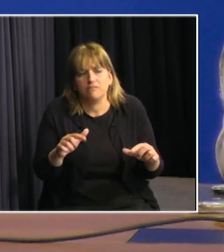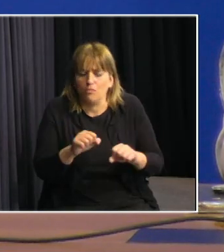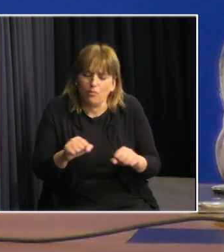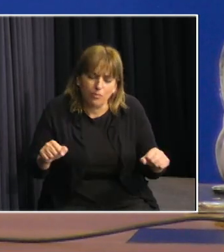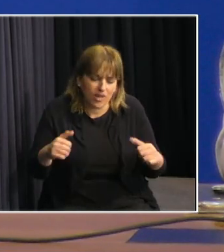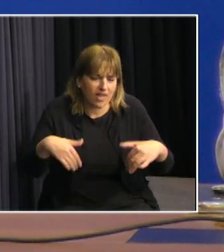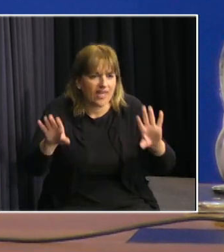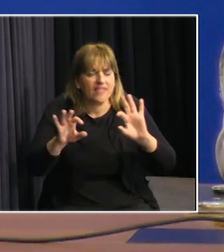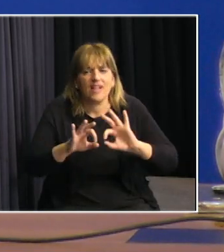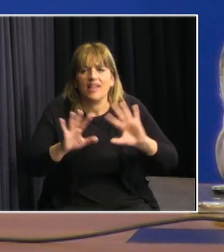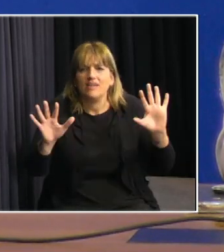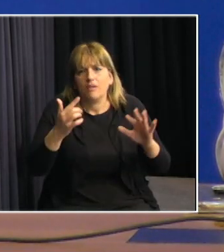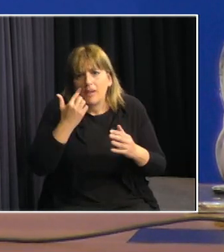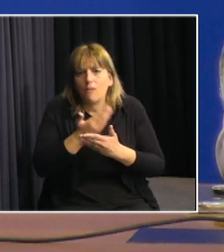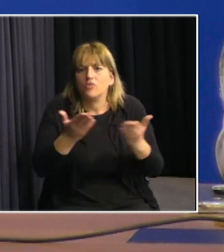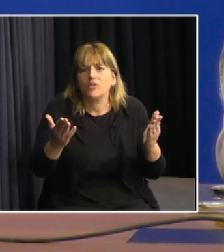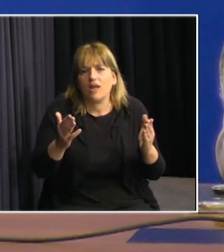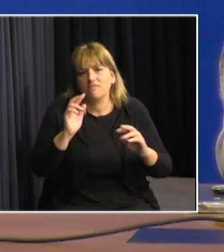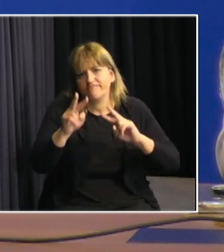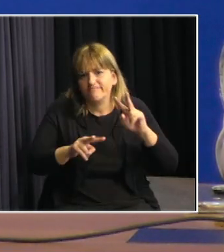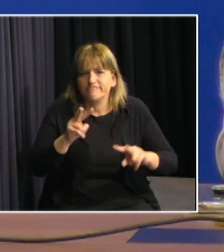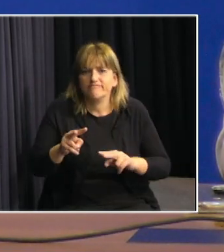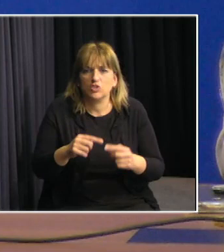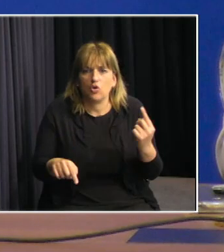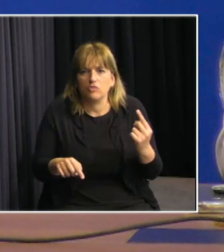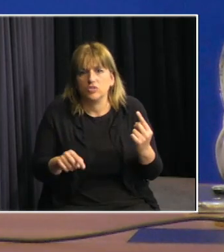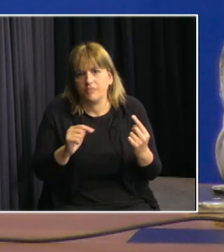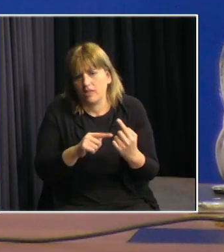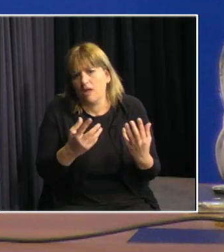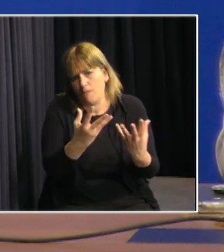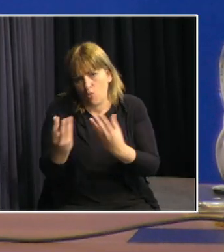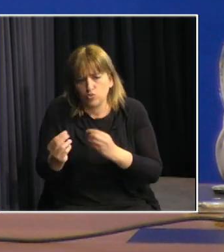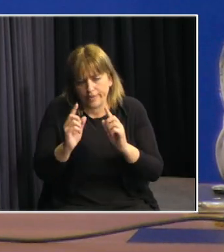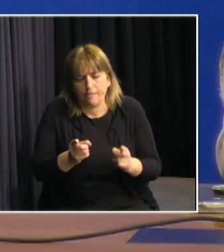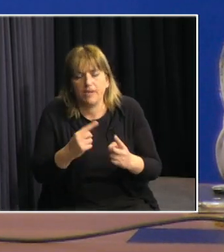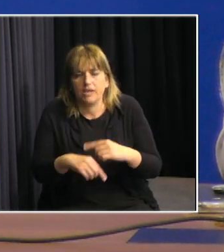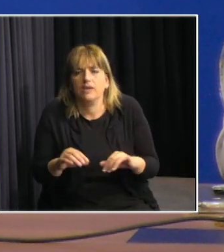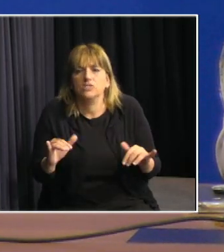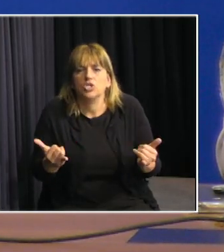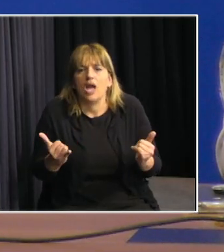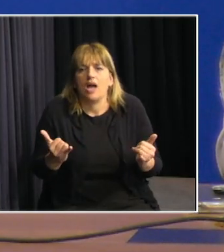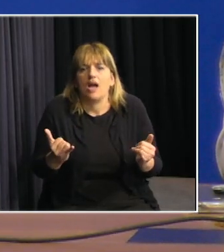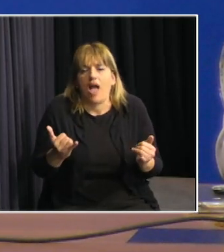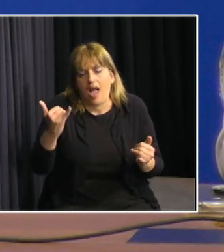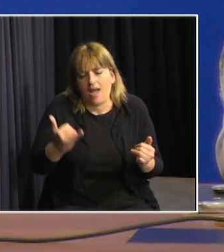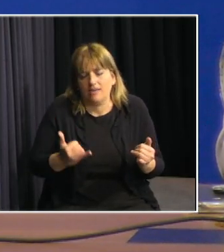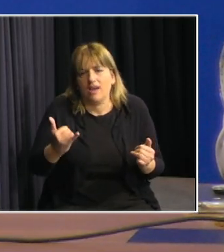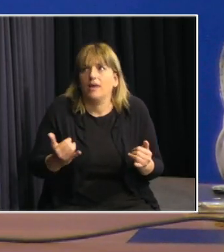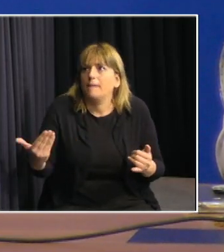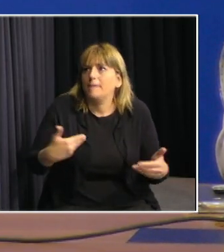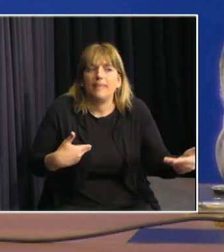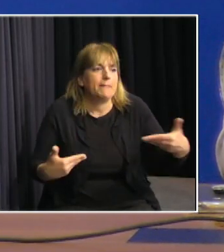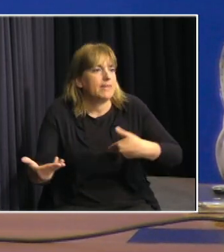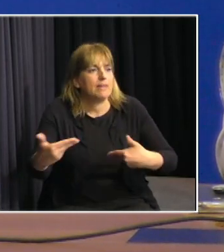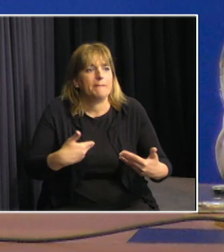para darle visibilidad a todas estas acciones. A estas como a muchas otras que también nos llegan pedidos de